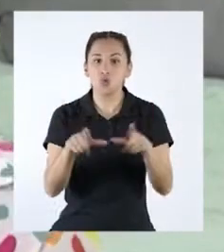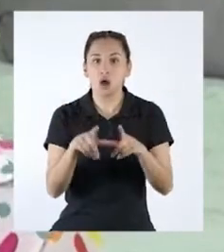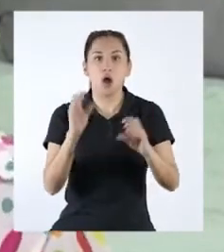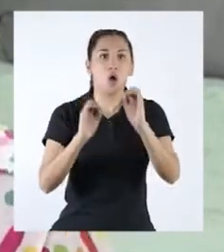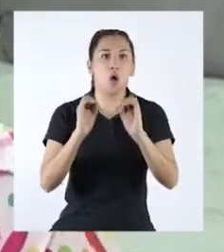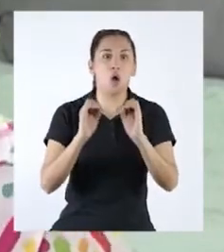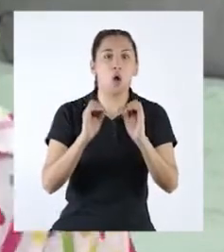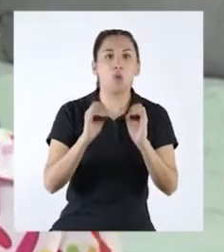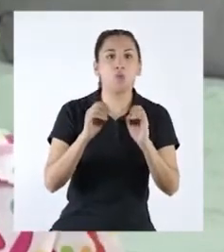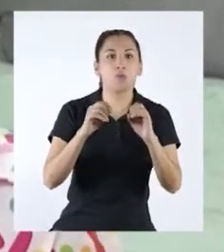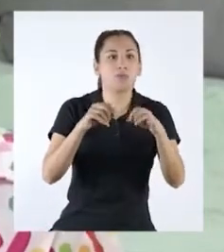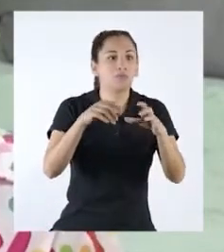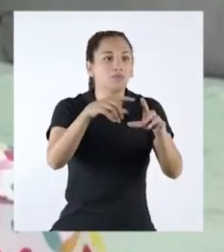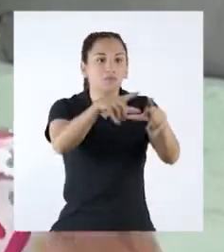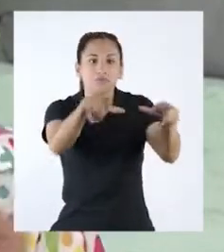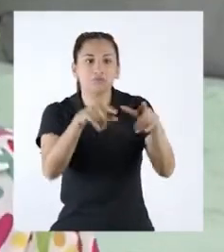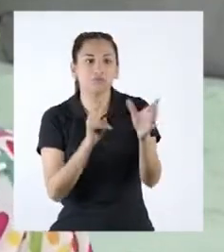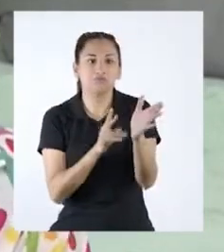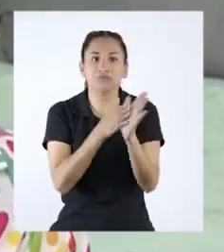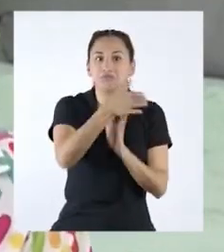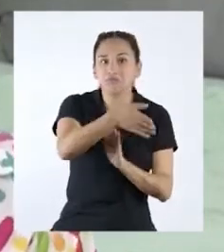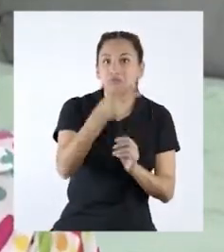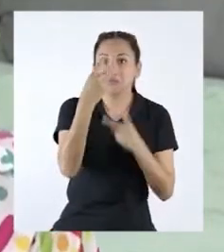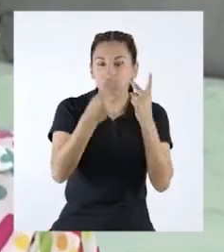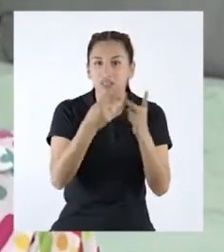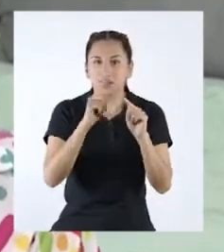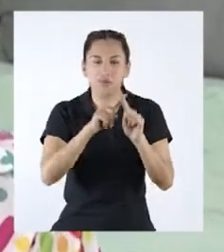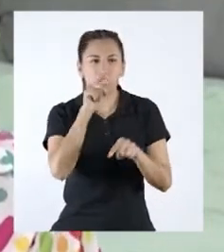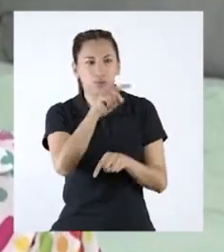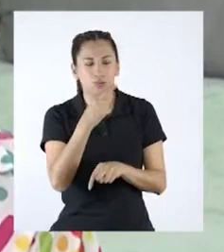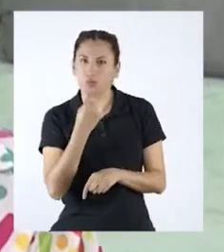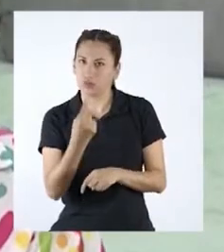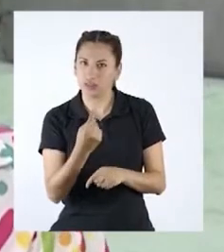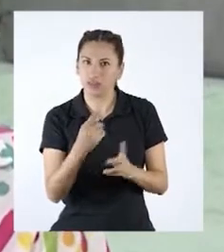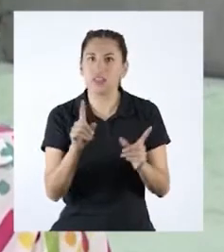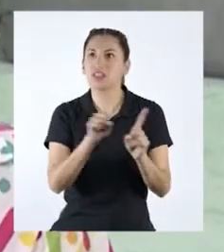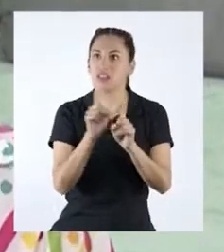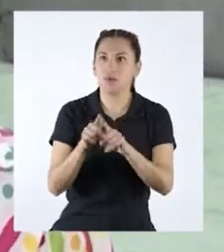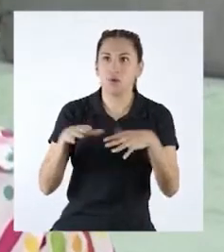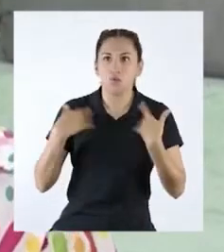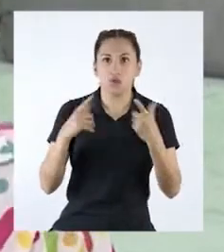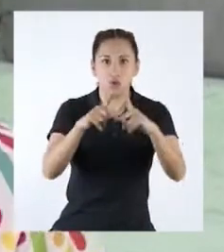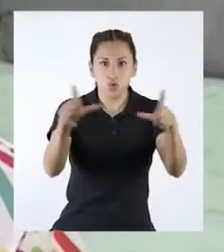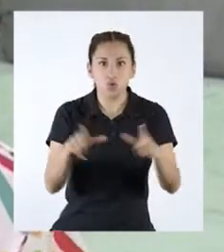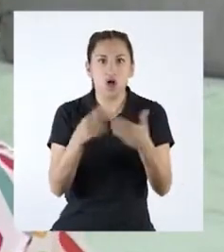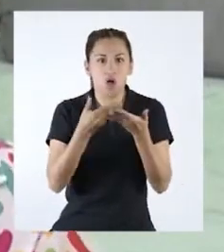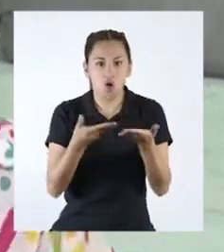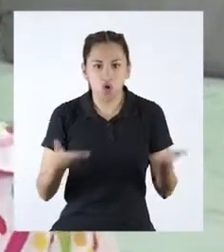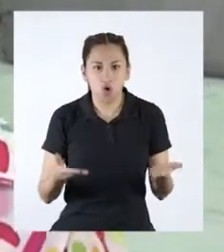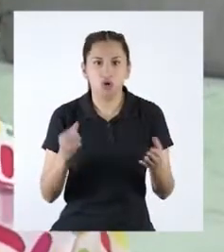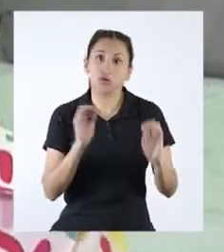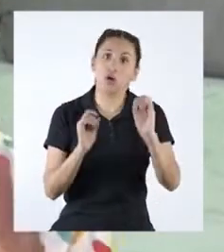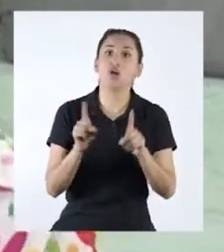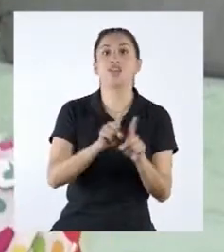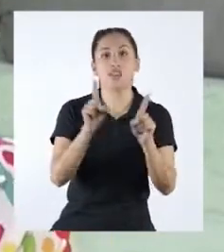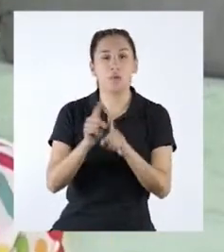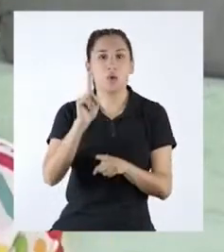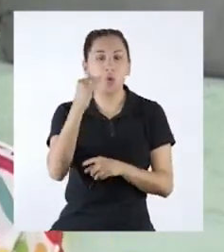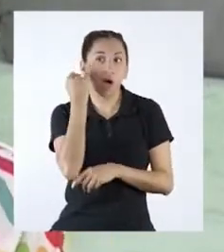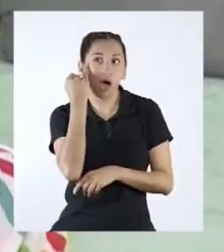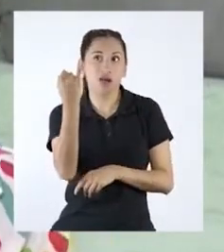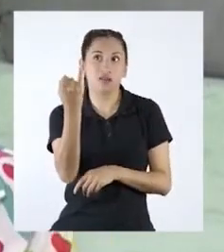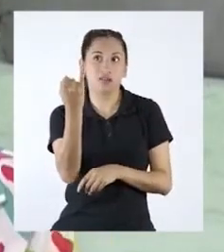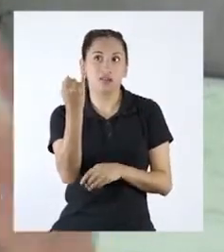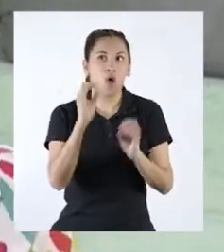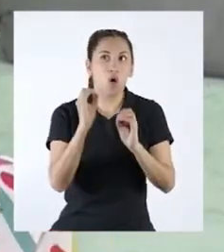espacios o localidades, pero según tu descripción, un patrimonio cultural puede ser un espacio, un objeto o incluso